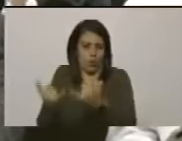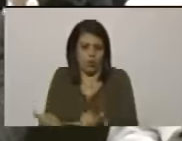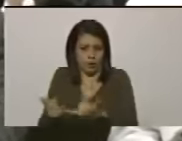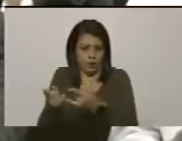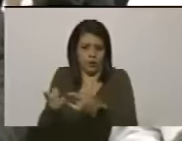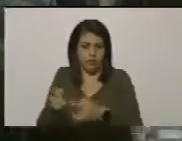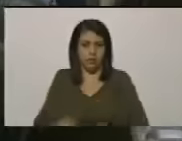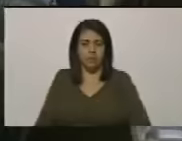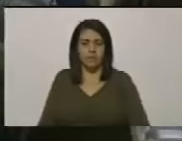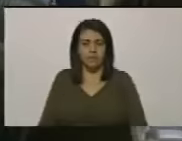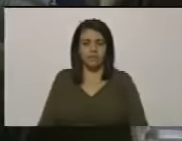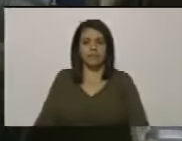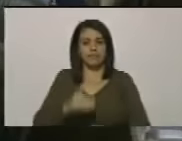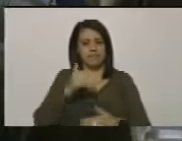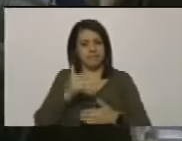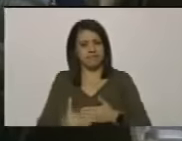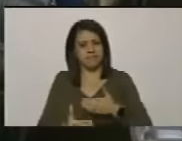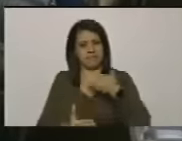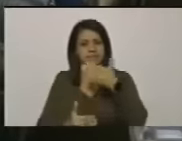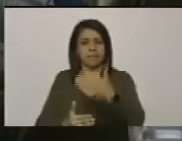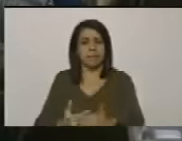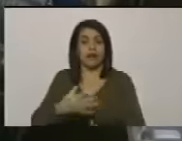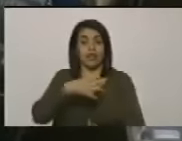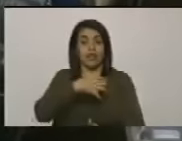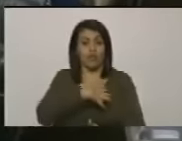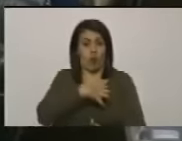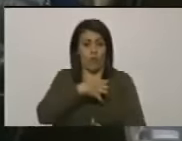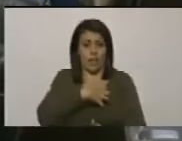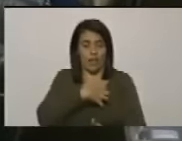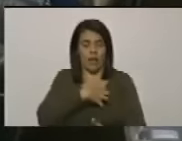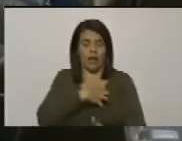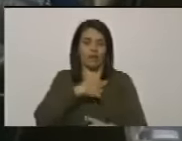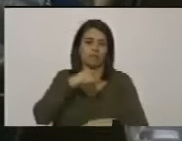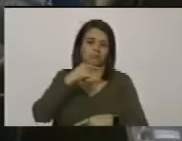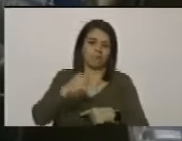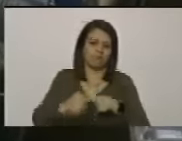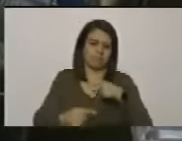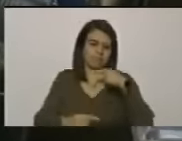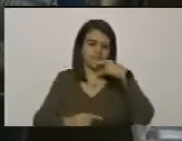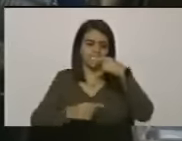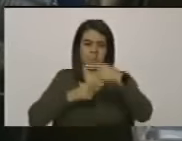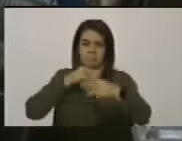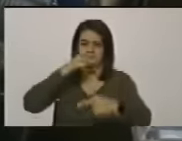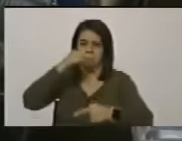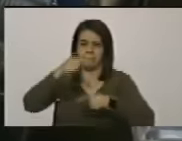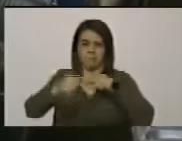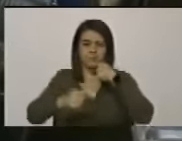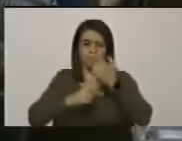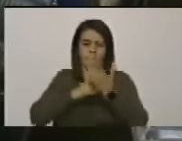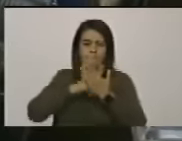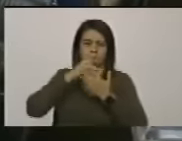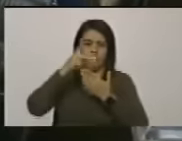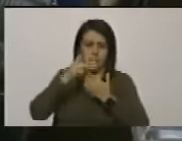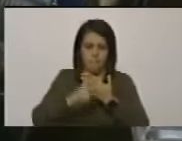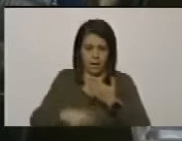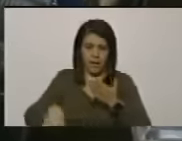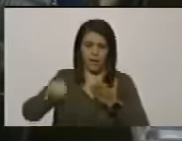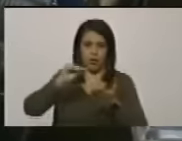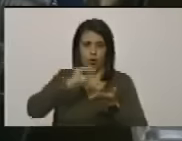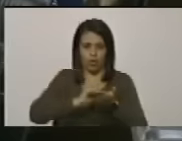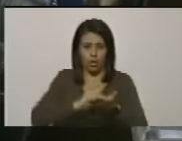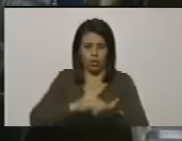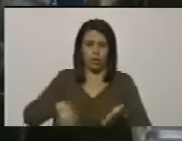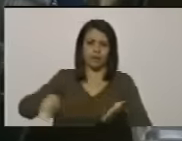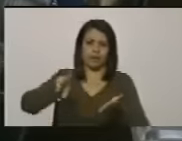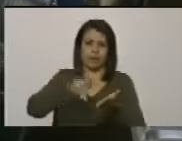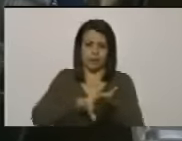es como el episodio de una novela cíclica de una conspiración recurrente que se repite en el